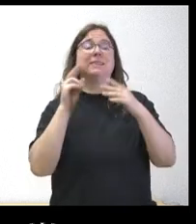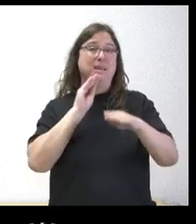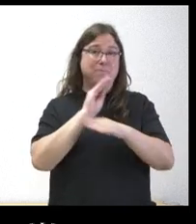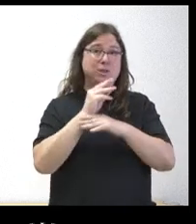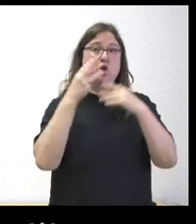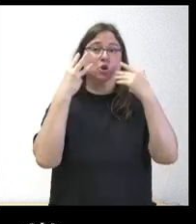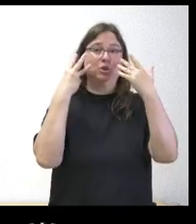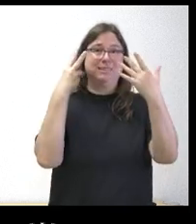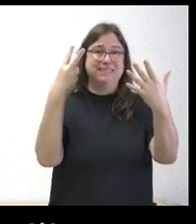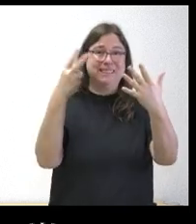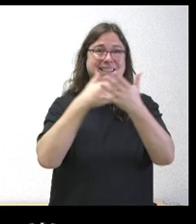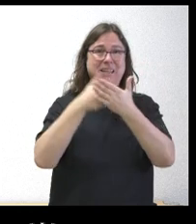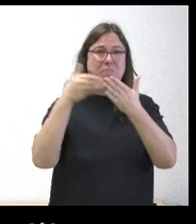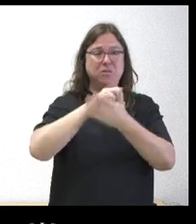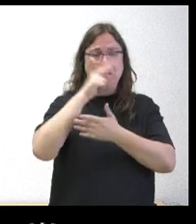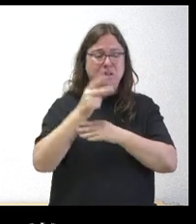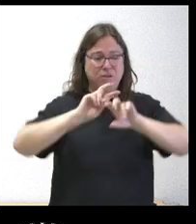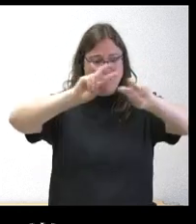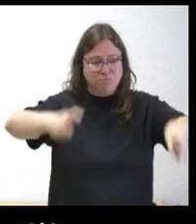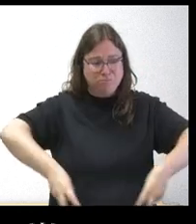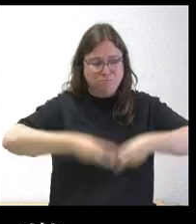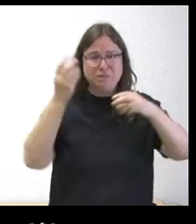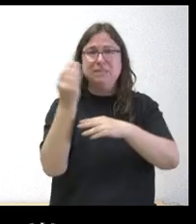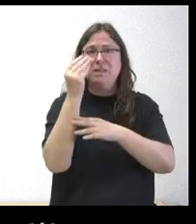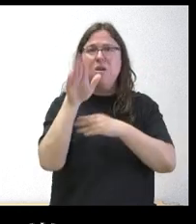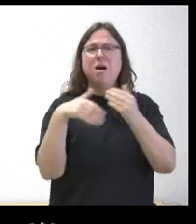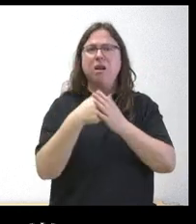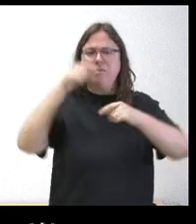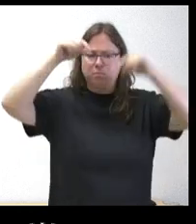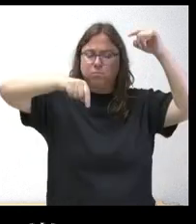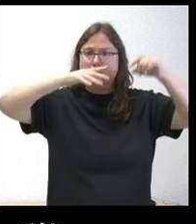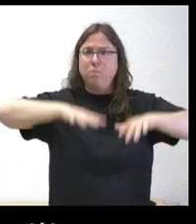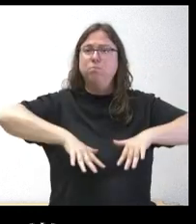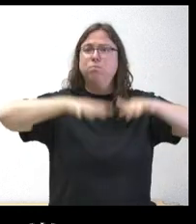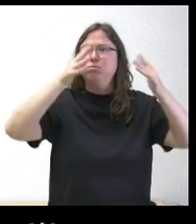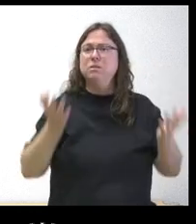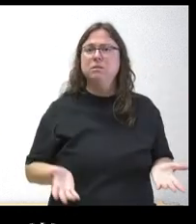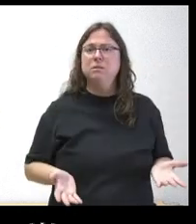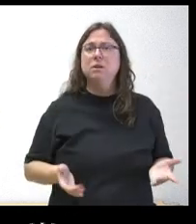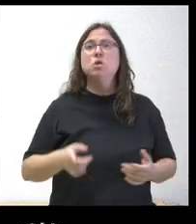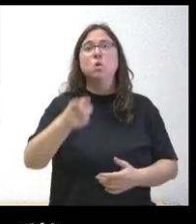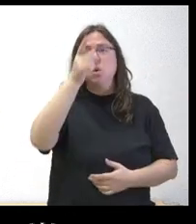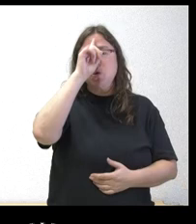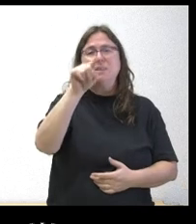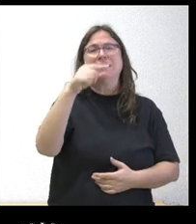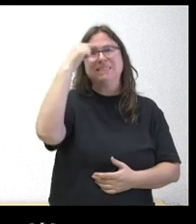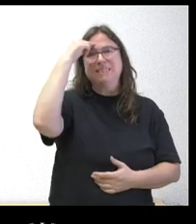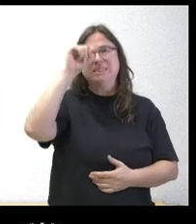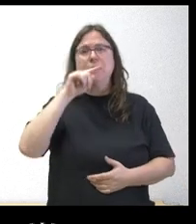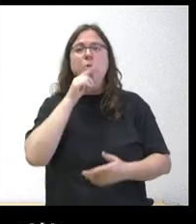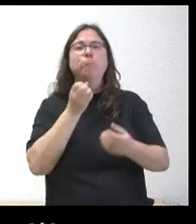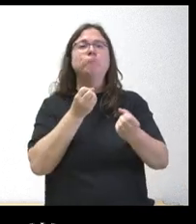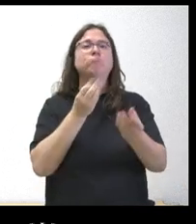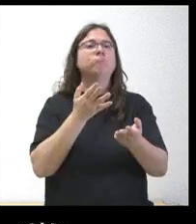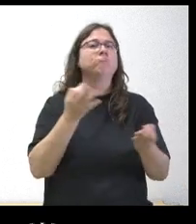remodelación y este resultado en una época en un episodio de lluvias no sé si está en disposición de conocer o transmitir si